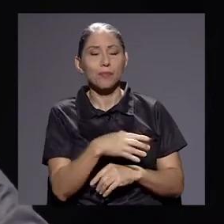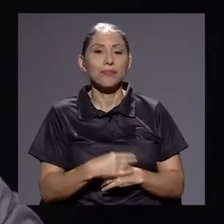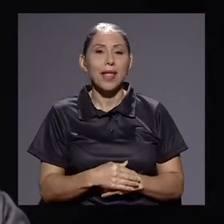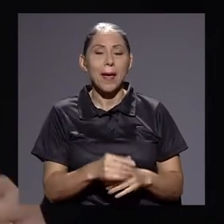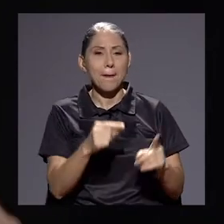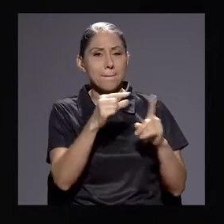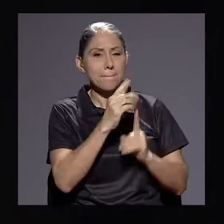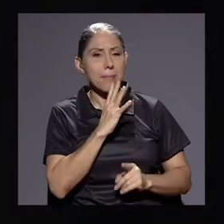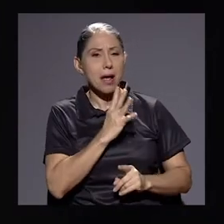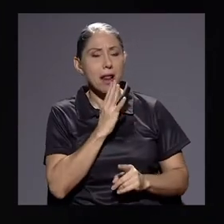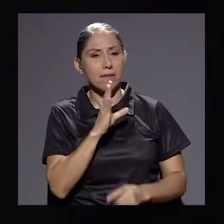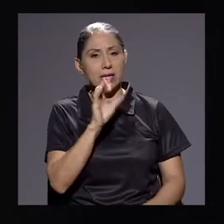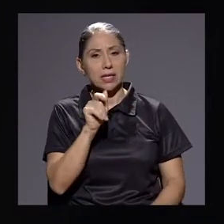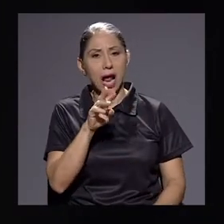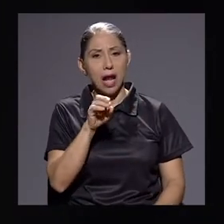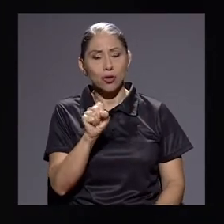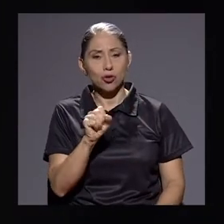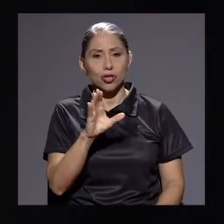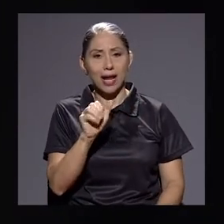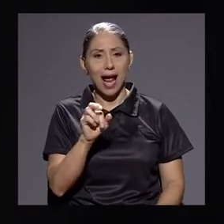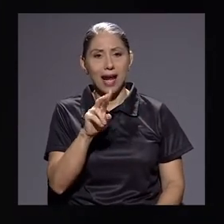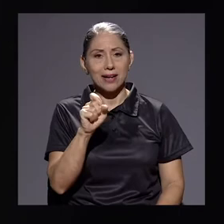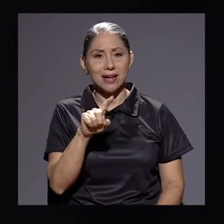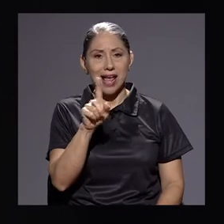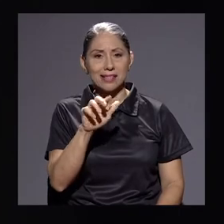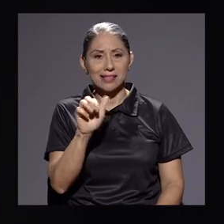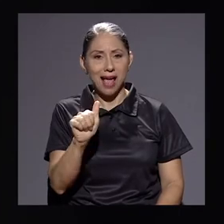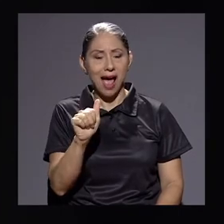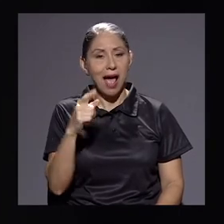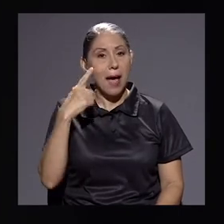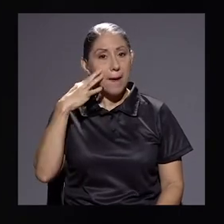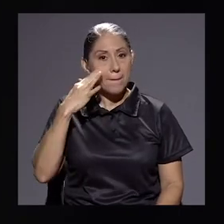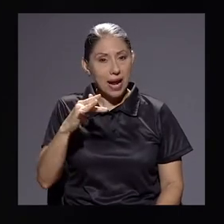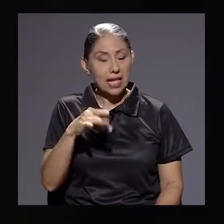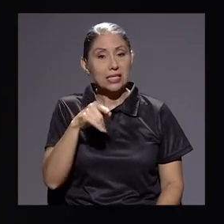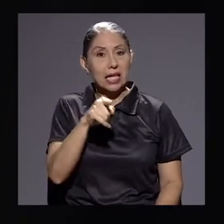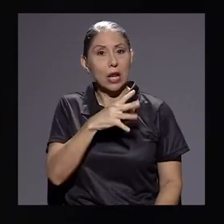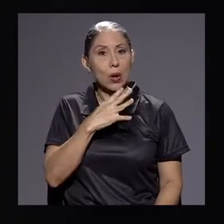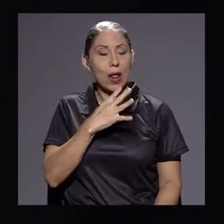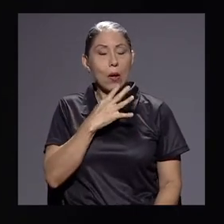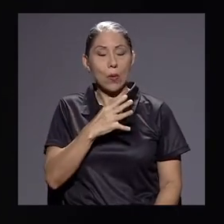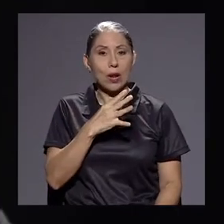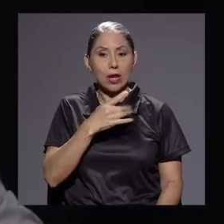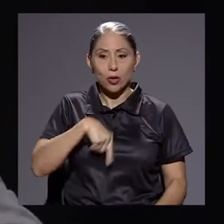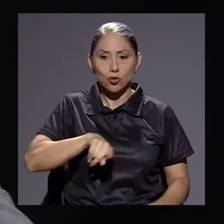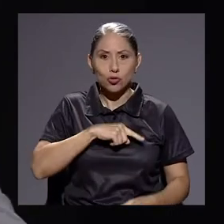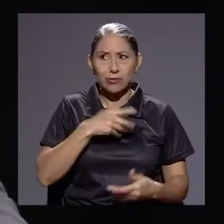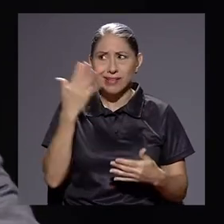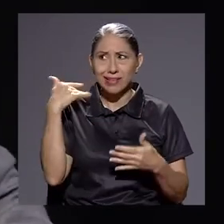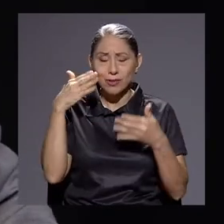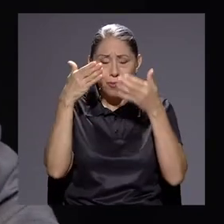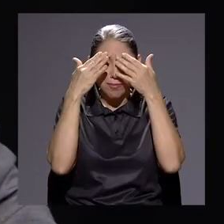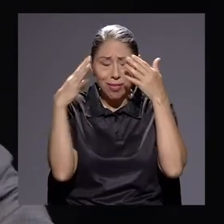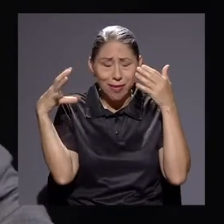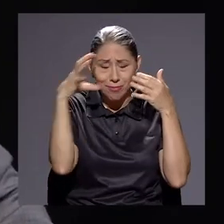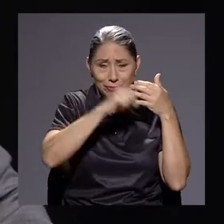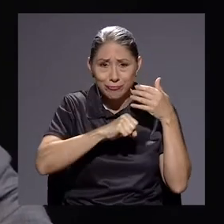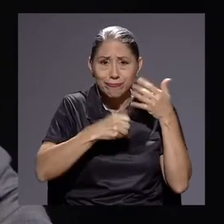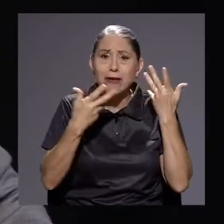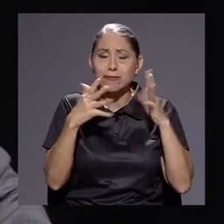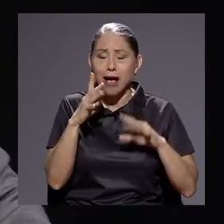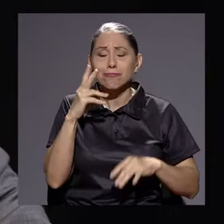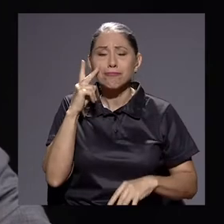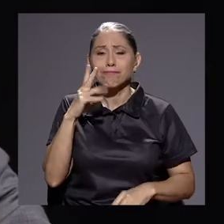Las palabras de don Carlos Carranza parece que nos ponen a quitarnos la venda que tenemos en los ojos de la